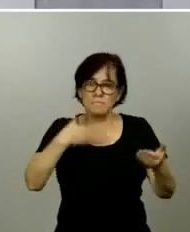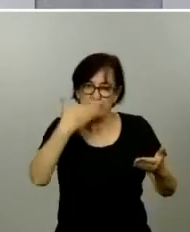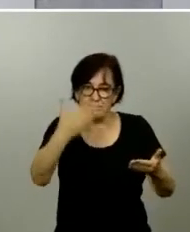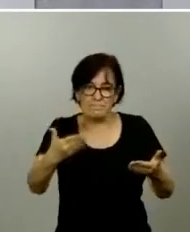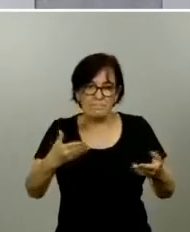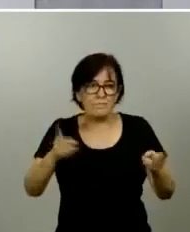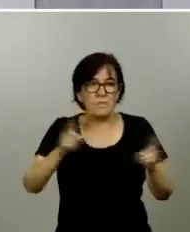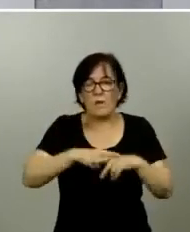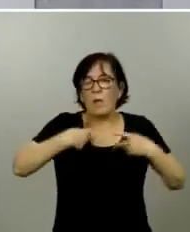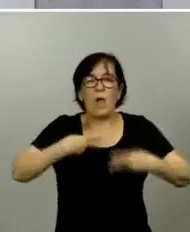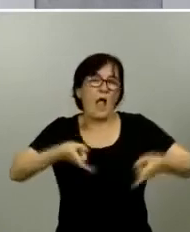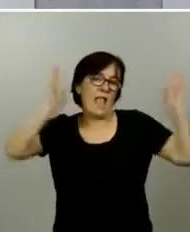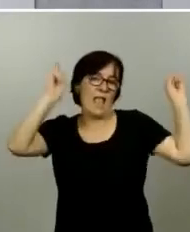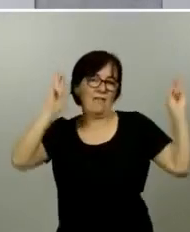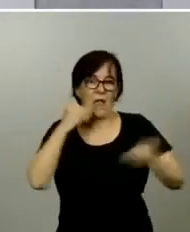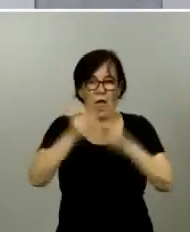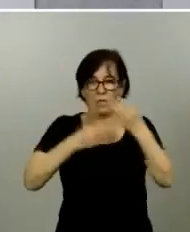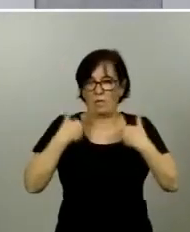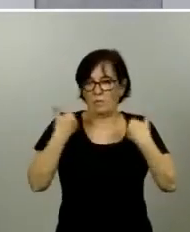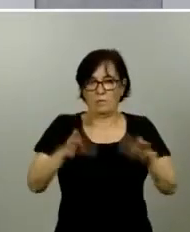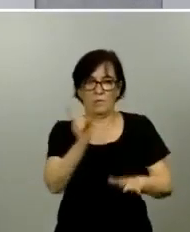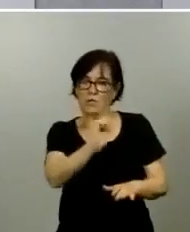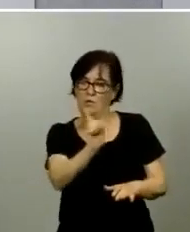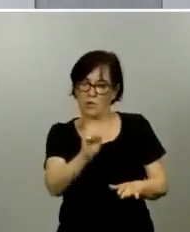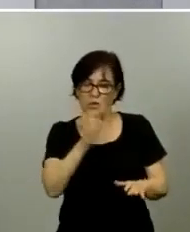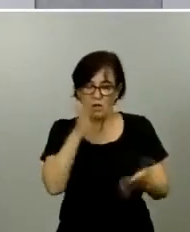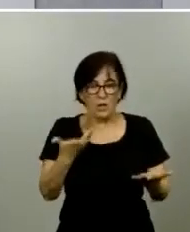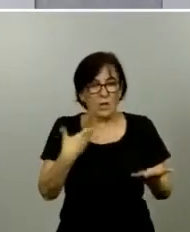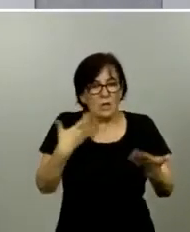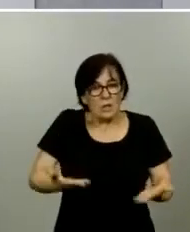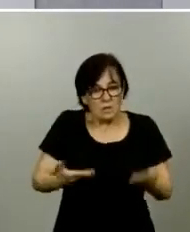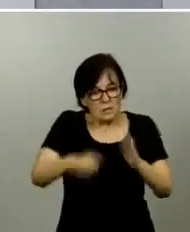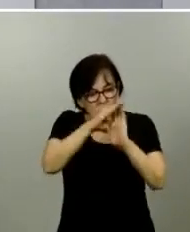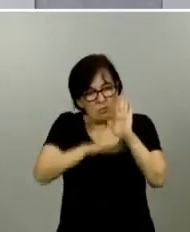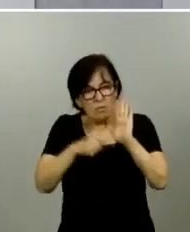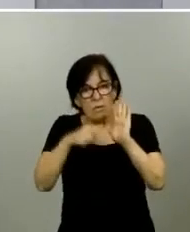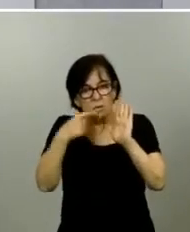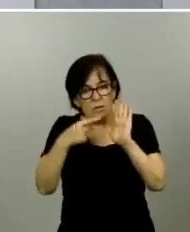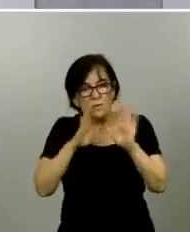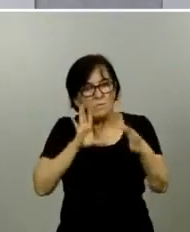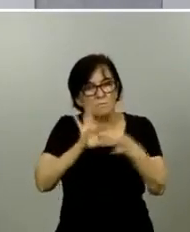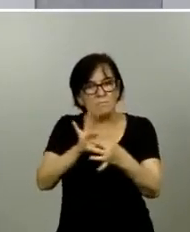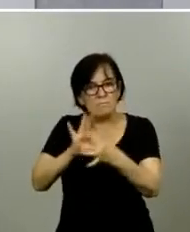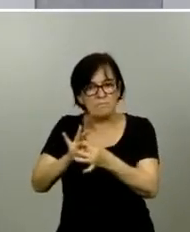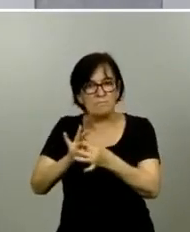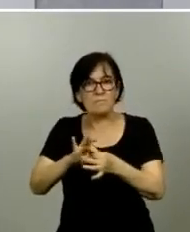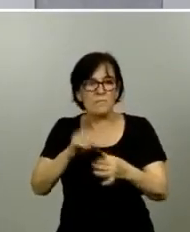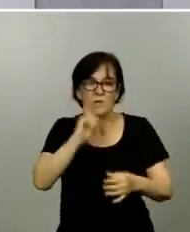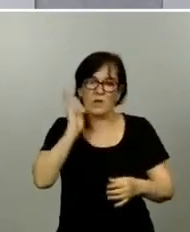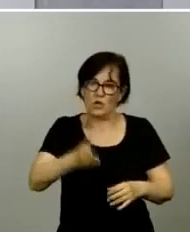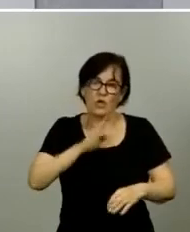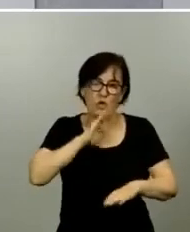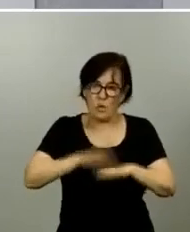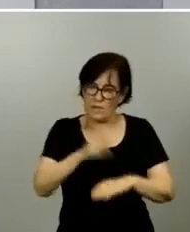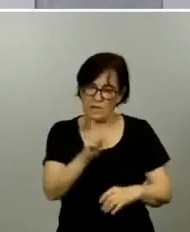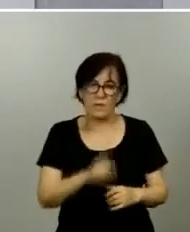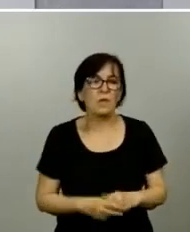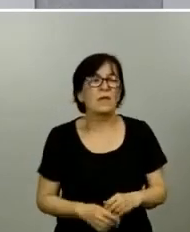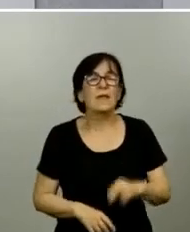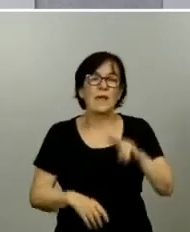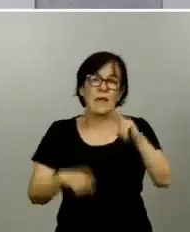libre en este tema tanto insistir en que esta orden es vigente y tiene aparejada la correspondiente sanción de no cumplirse en segundo lugar